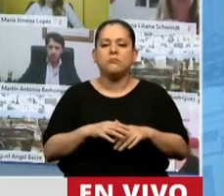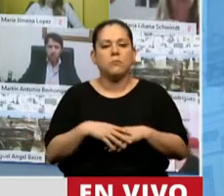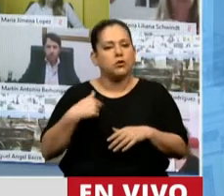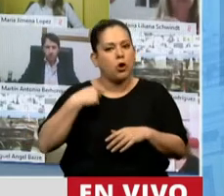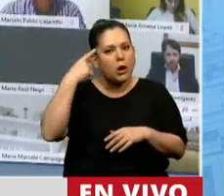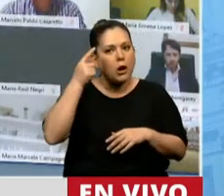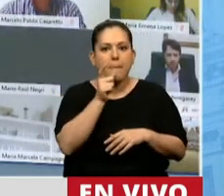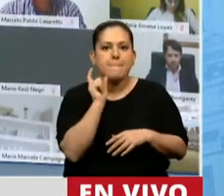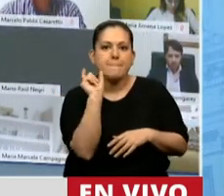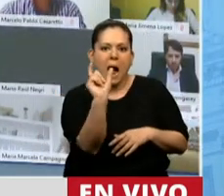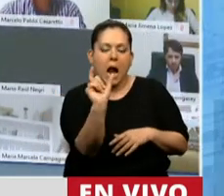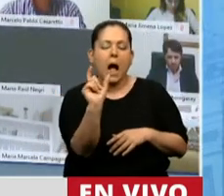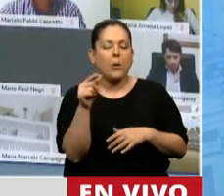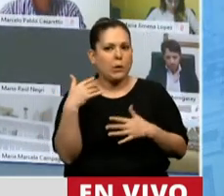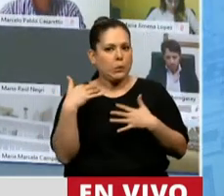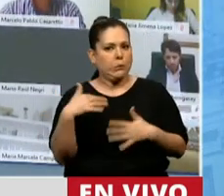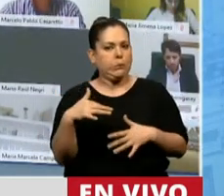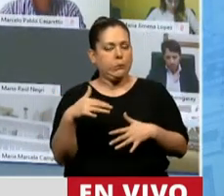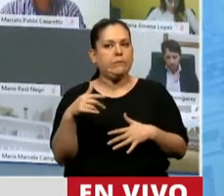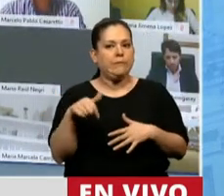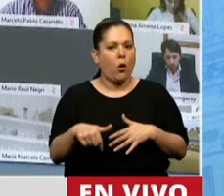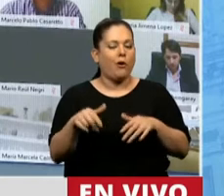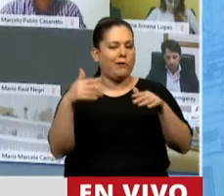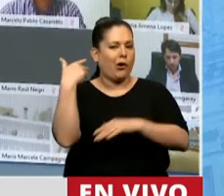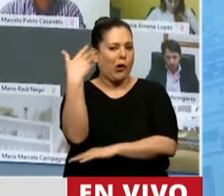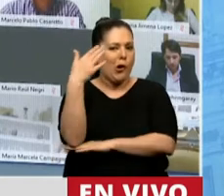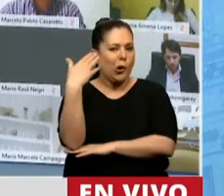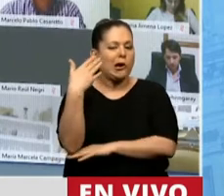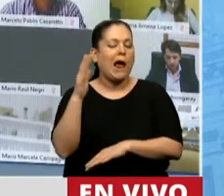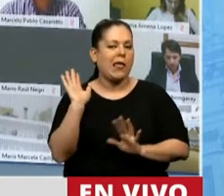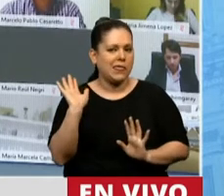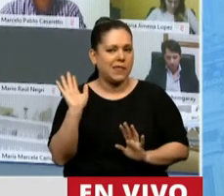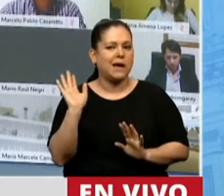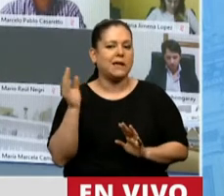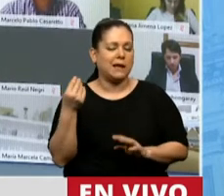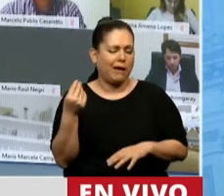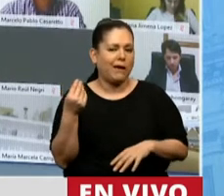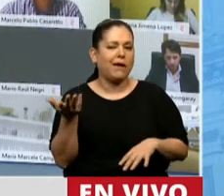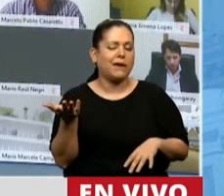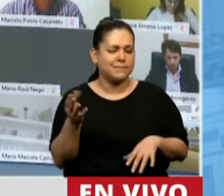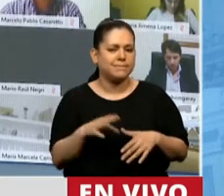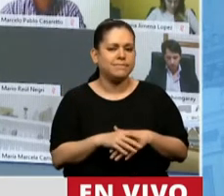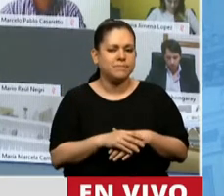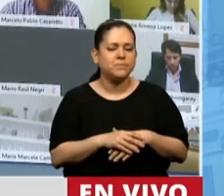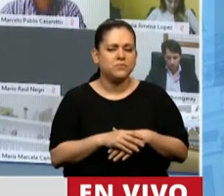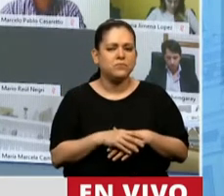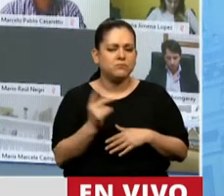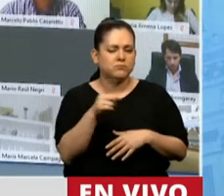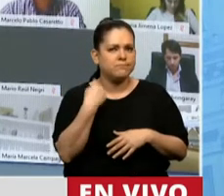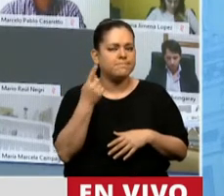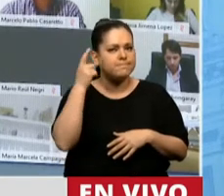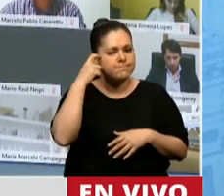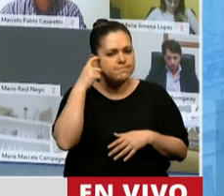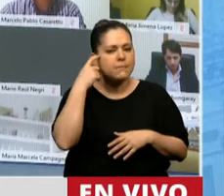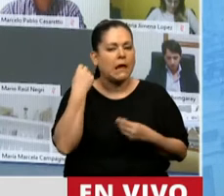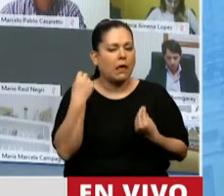palabra viene a cuenta en esta jornada en la que entendíamos,